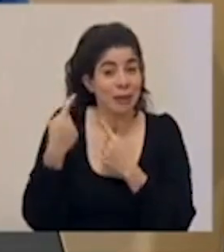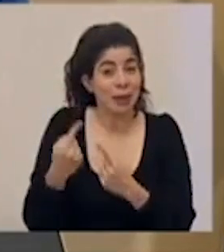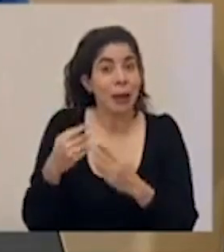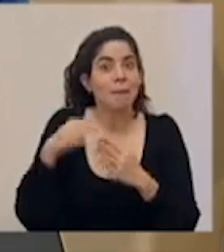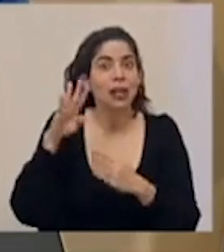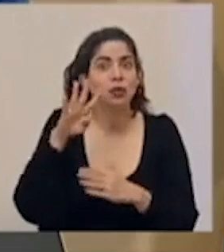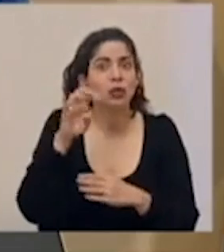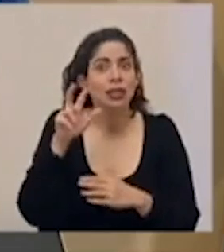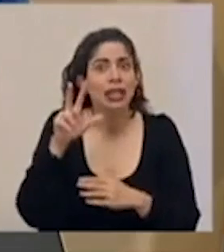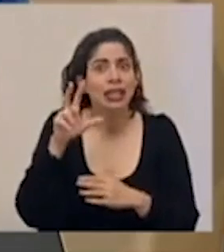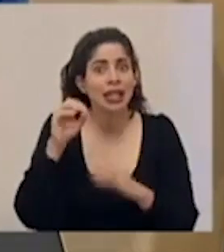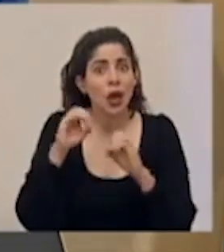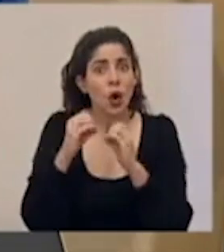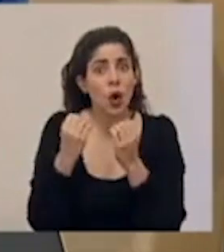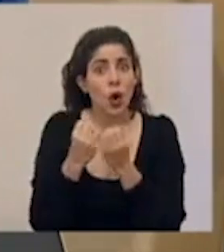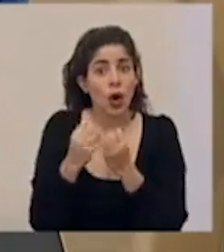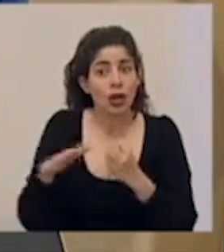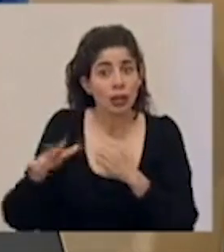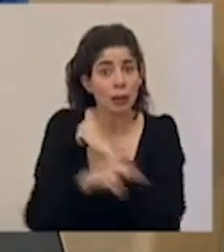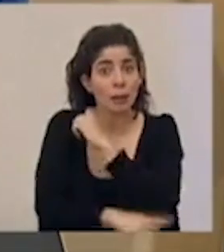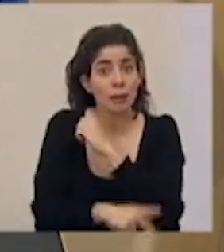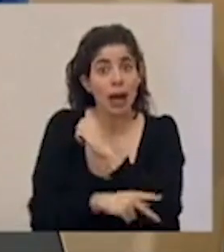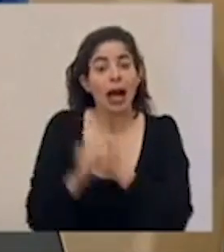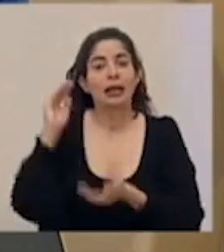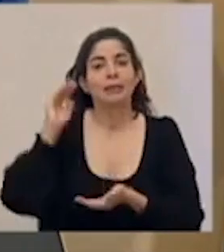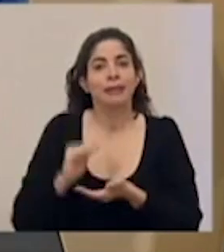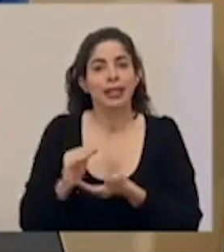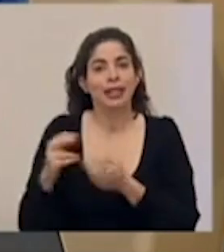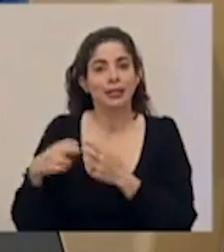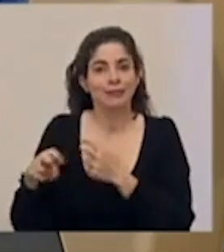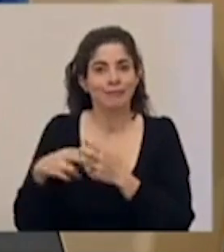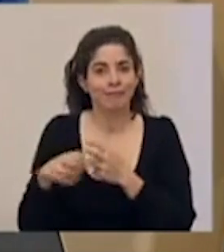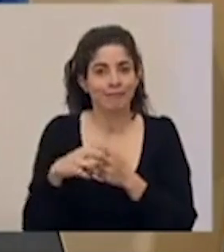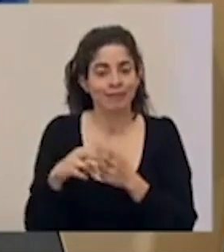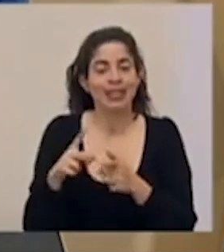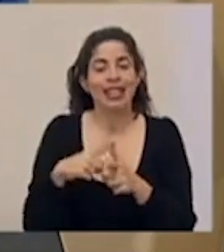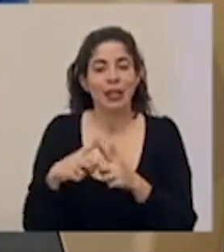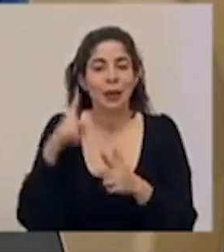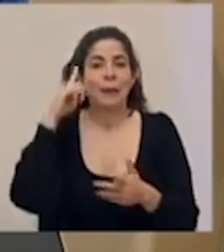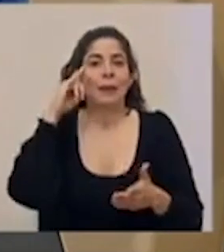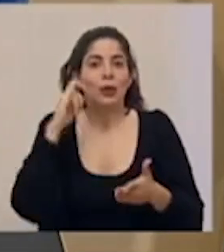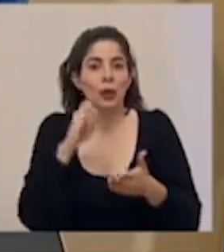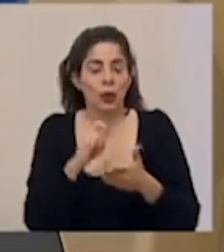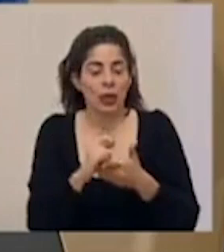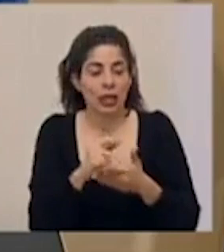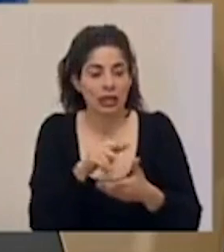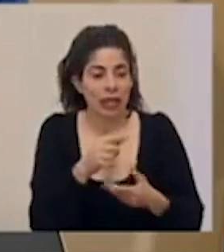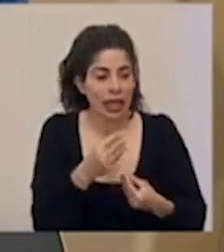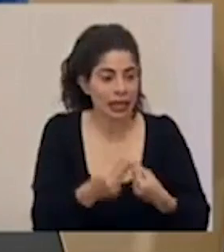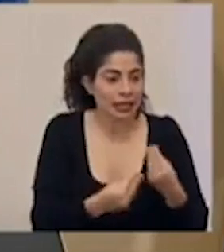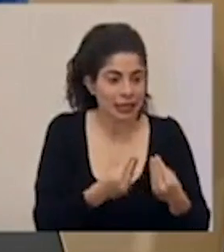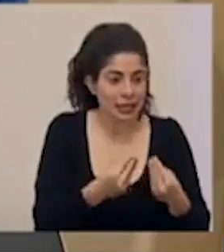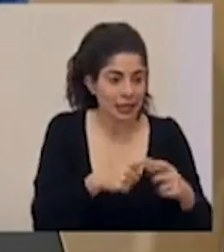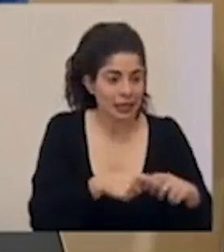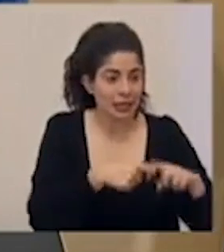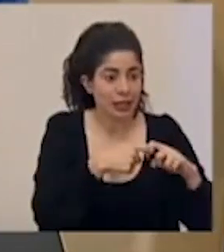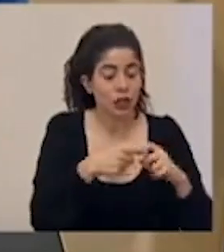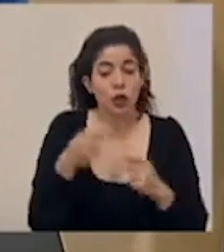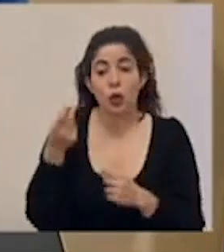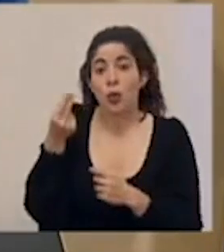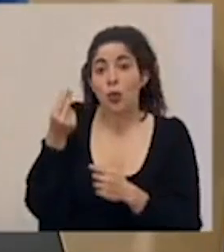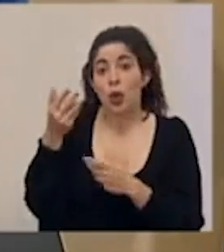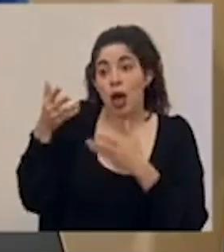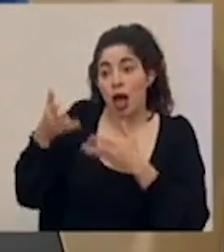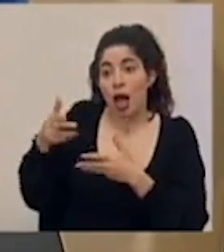más de 430 organizaciones en todo el país. Y por eso tuvimos que acudir al uso del superávit